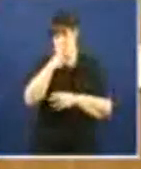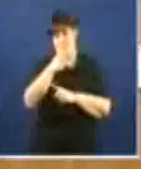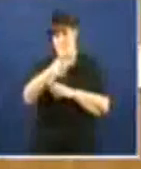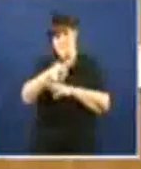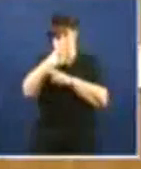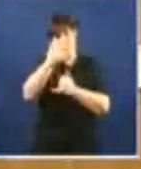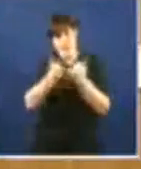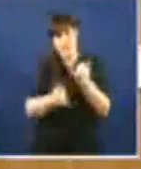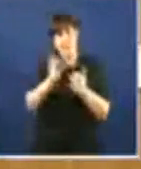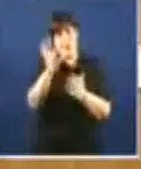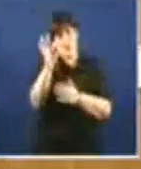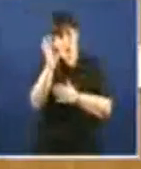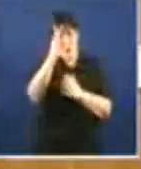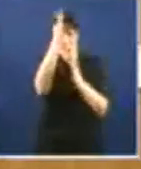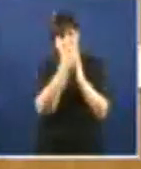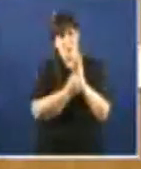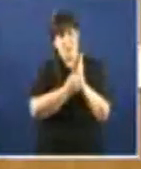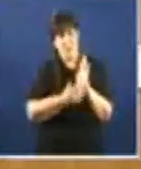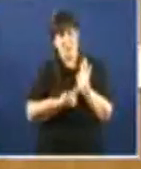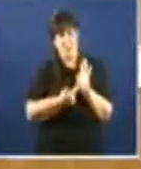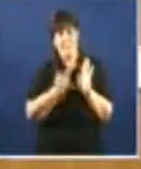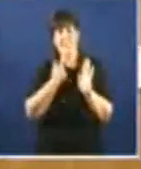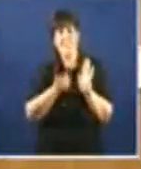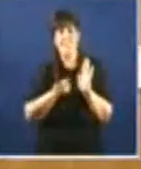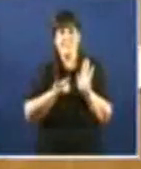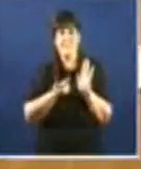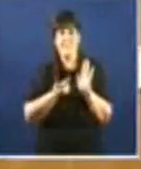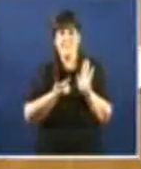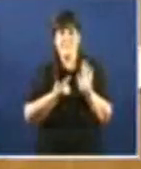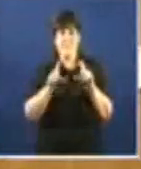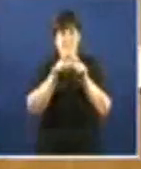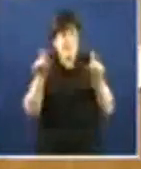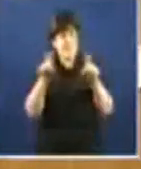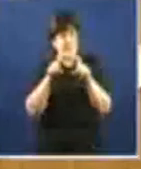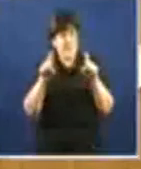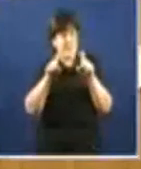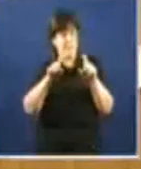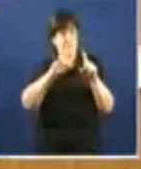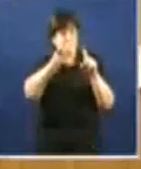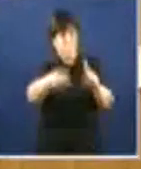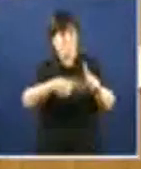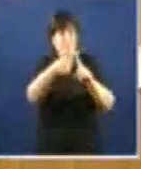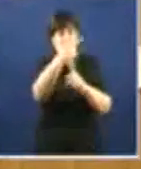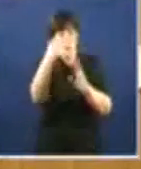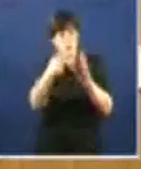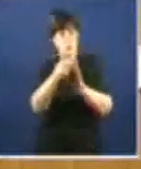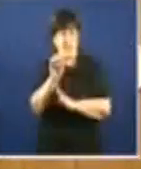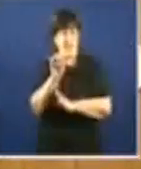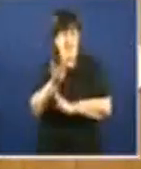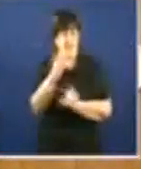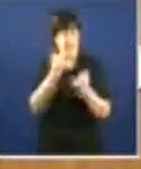Sogama, presenta a principal incertidumbre da empresa para o año 2014. Ou seja,